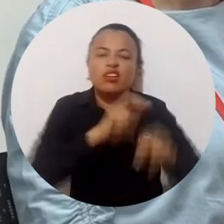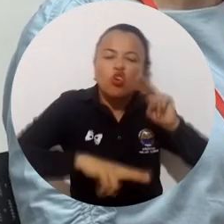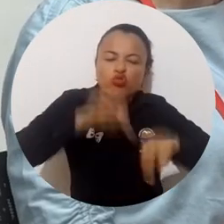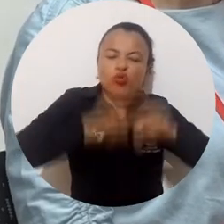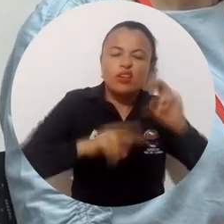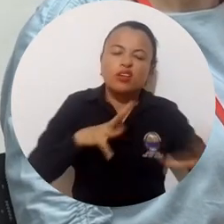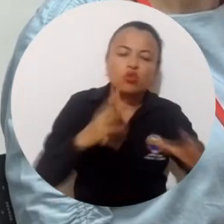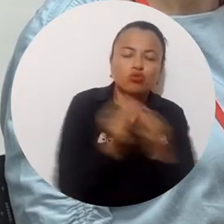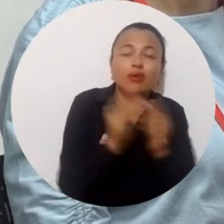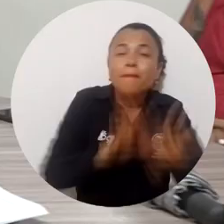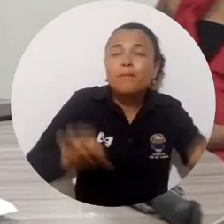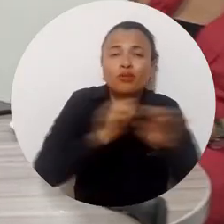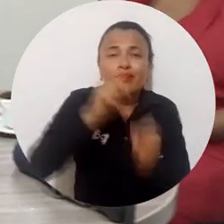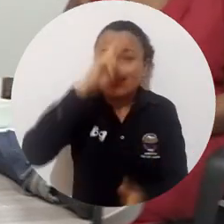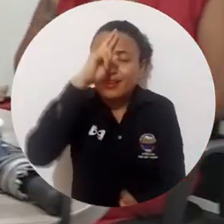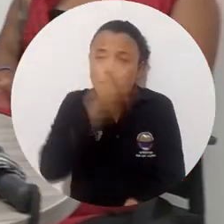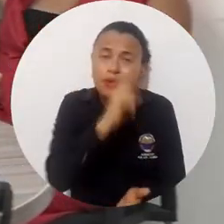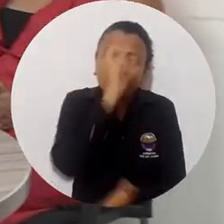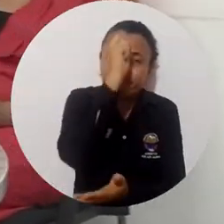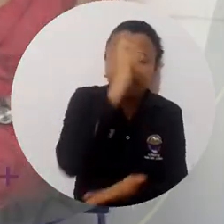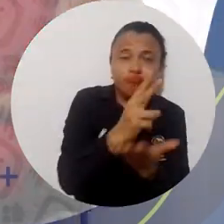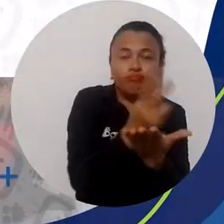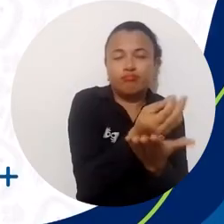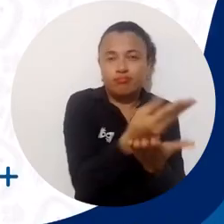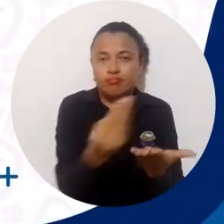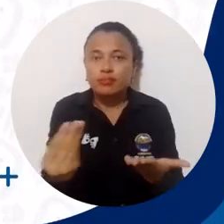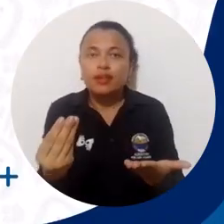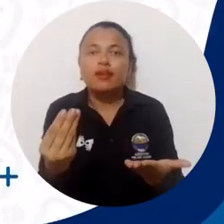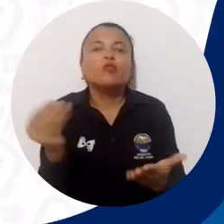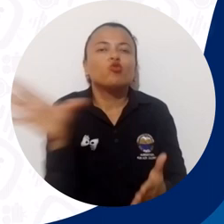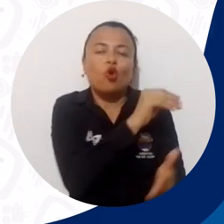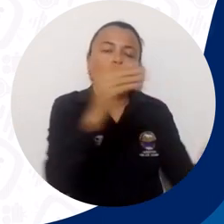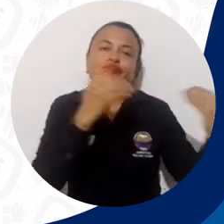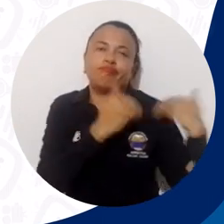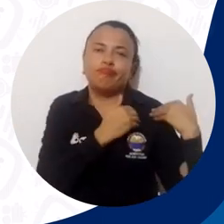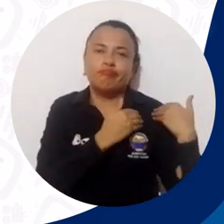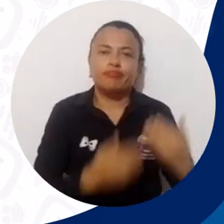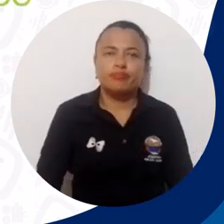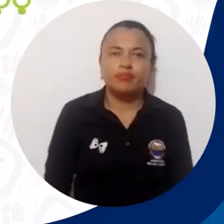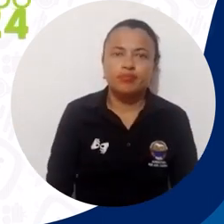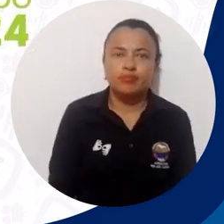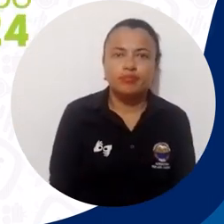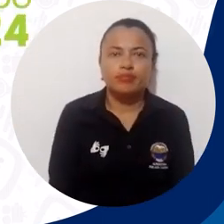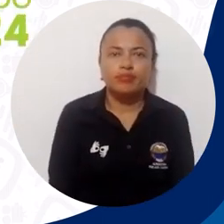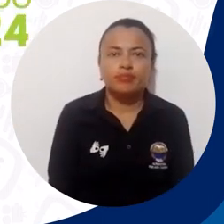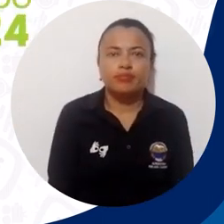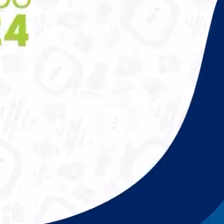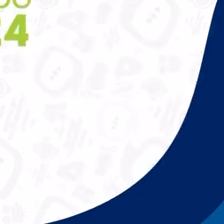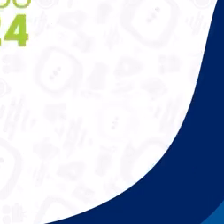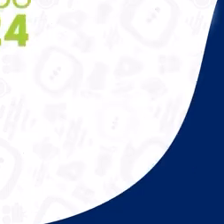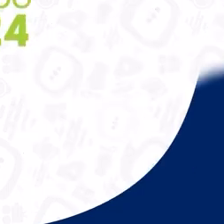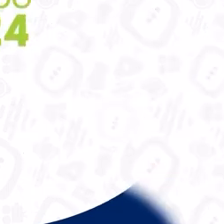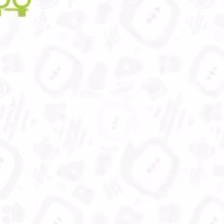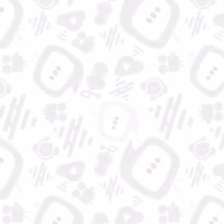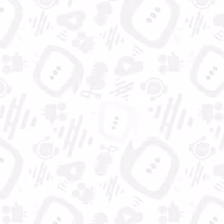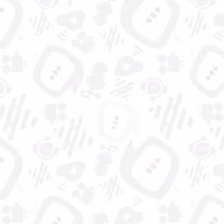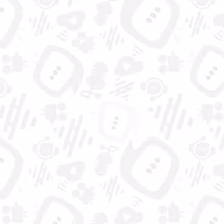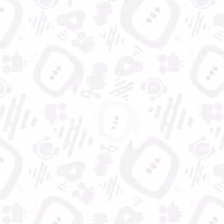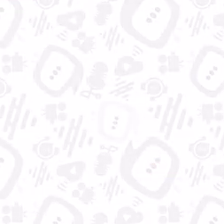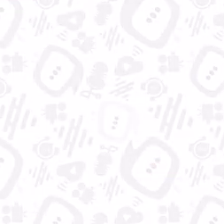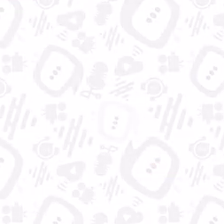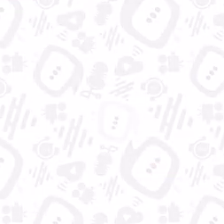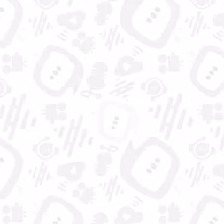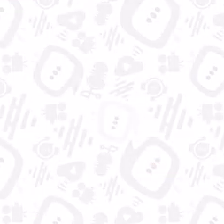evidenciando que construir inclusión desde el respeto por la diversidad es asunto de todos. Aún más incluyente e